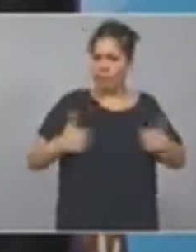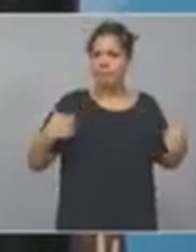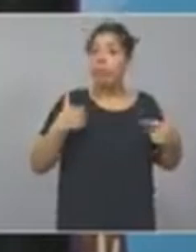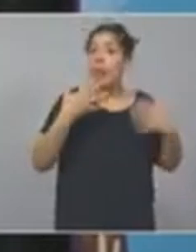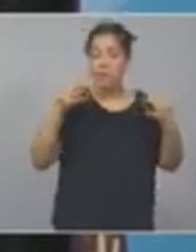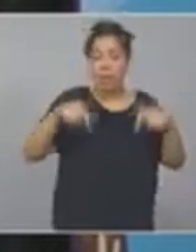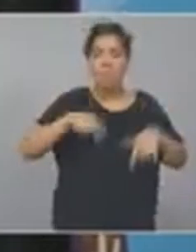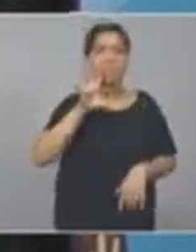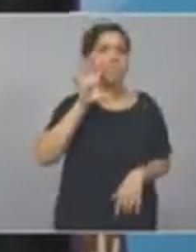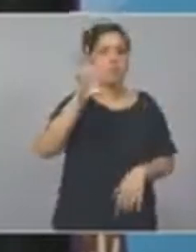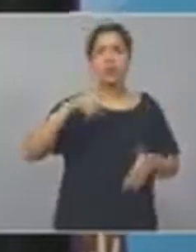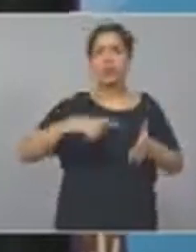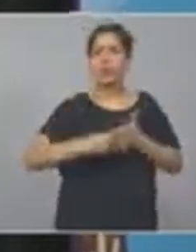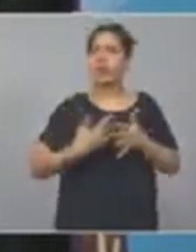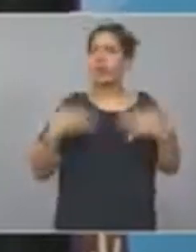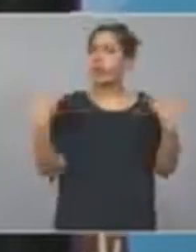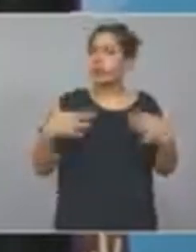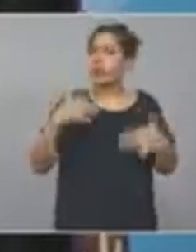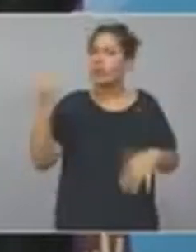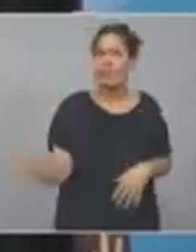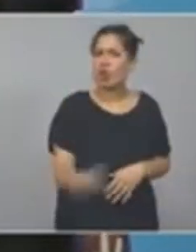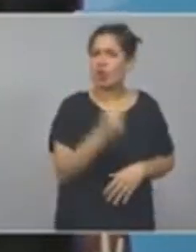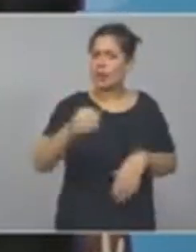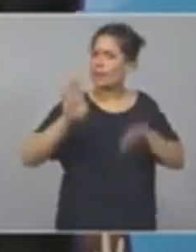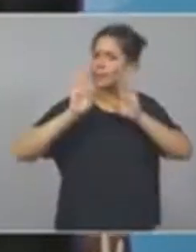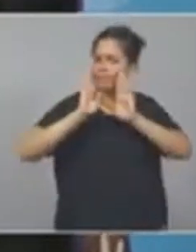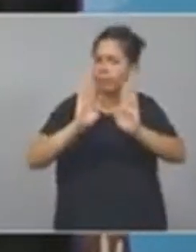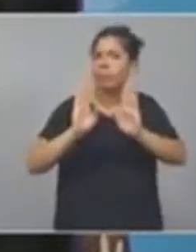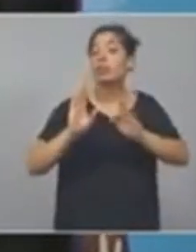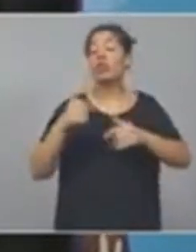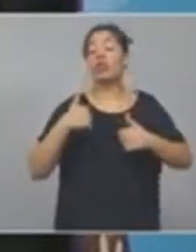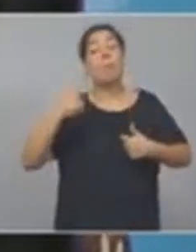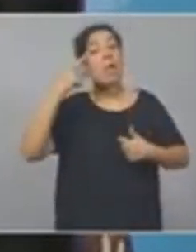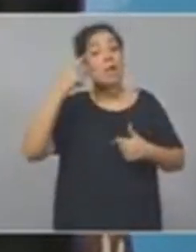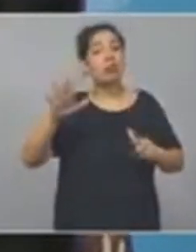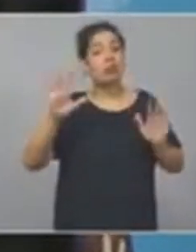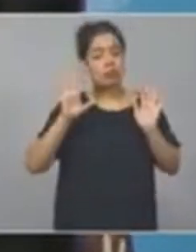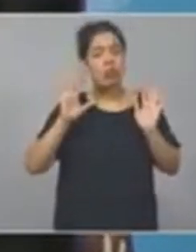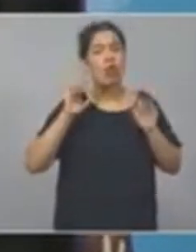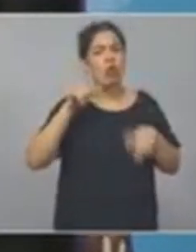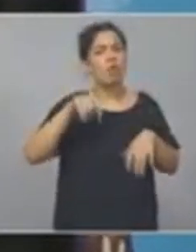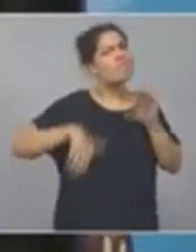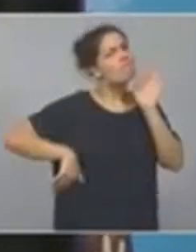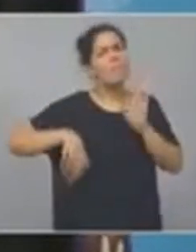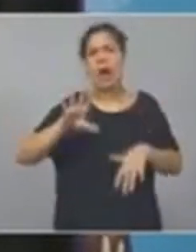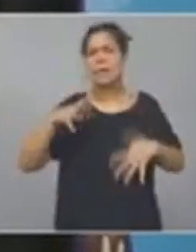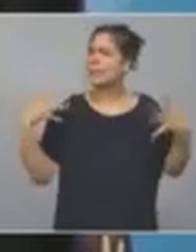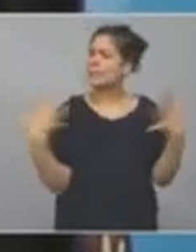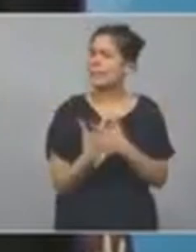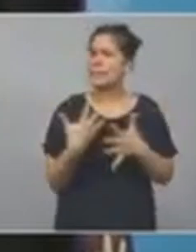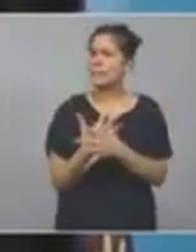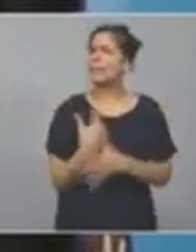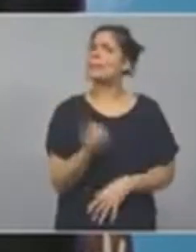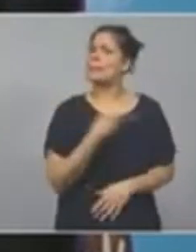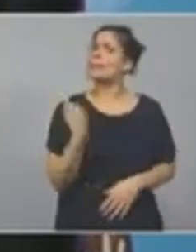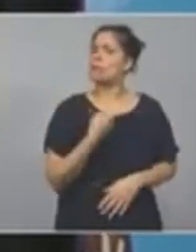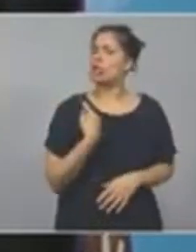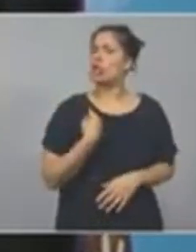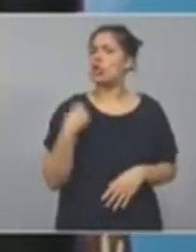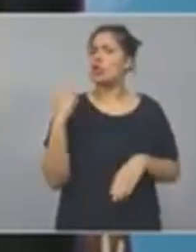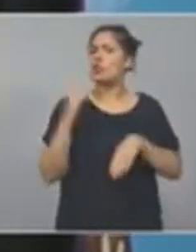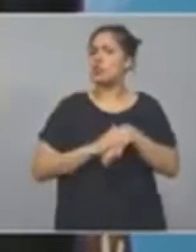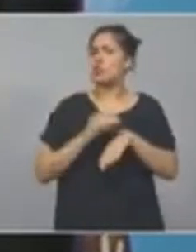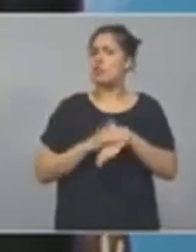importancia, la verdad que yo creo que es la que más se está sufriendo los efectos de la política